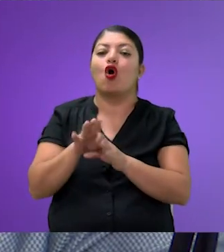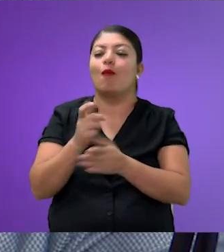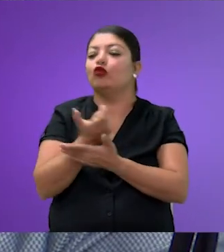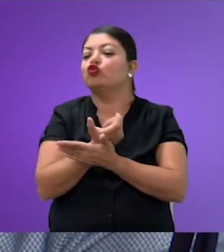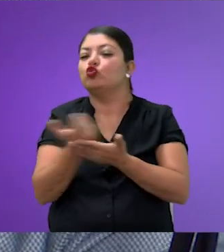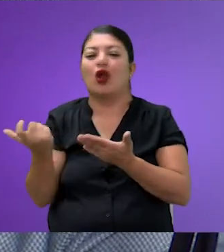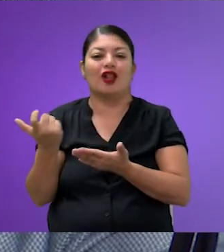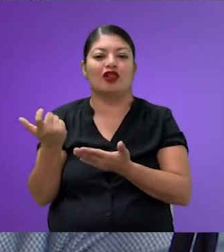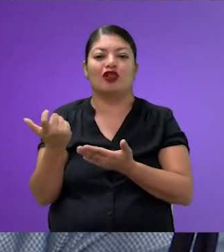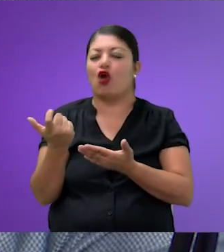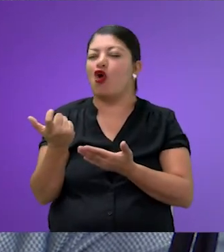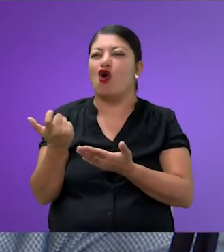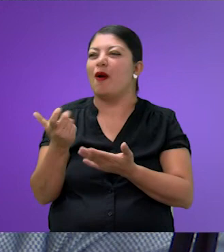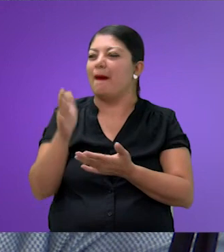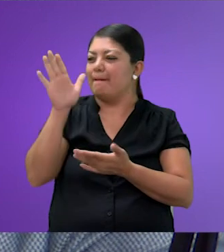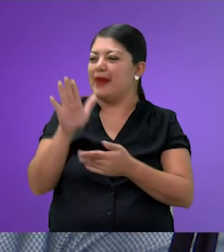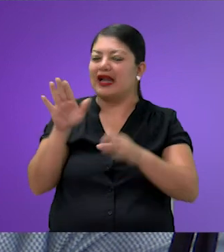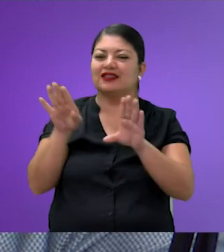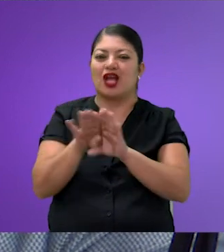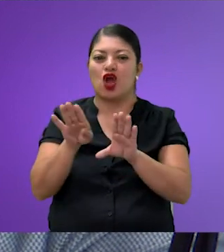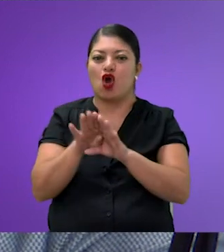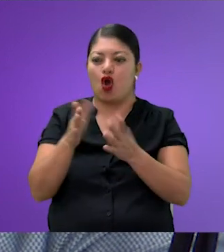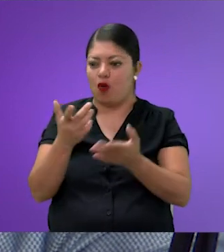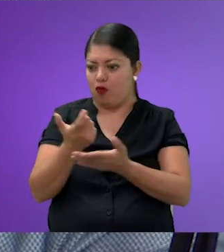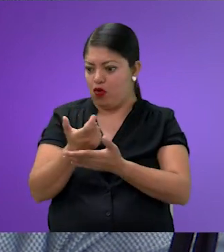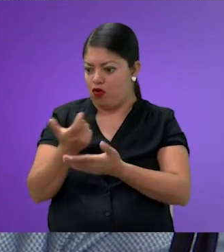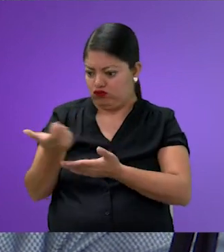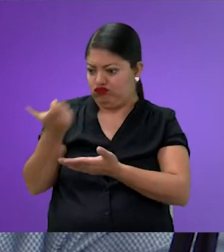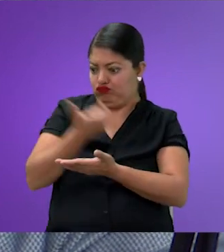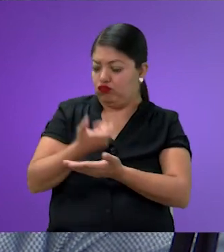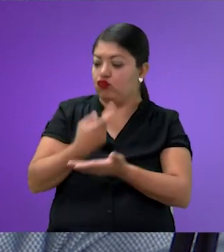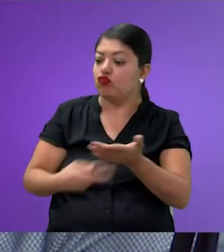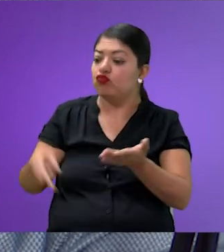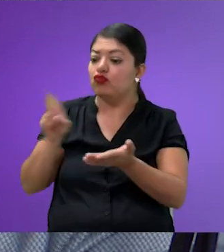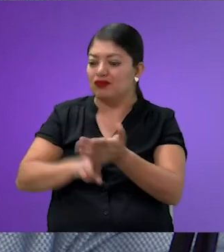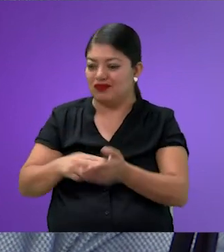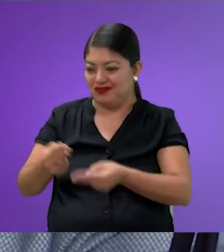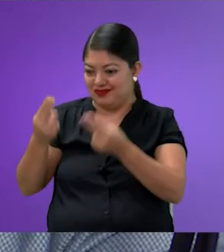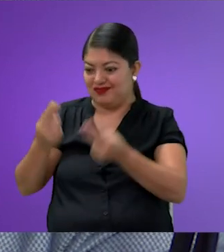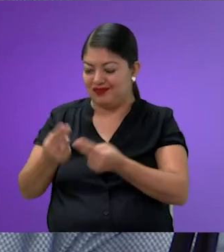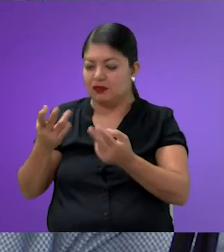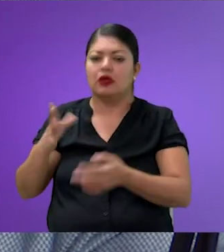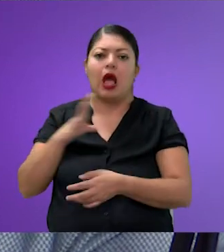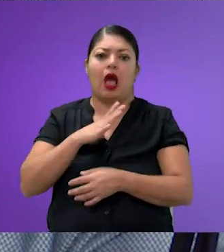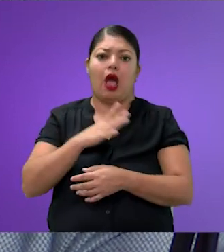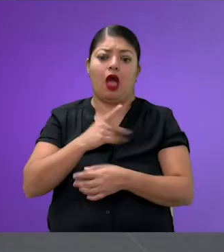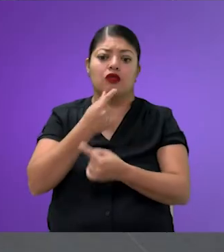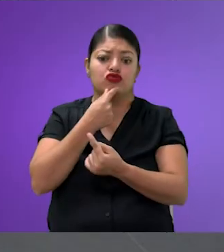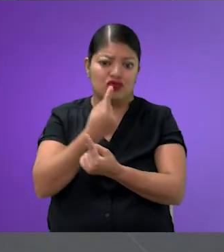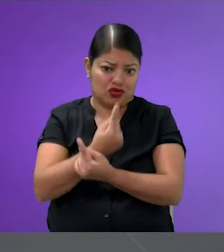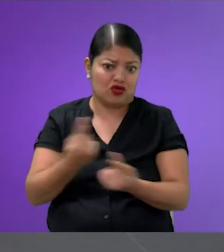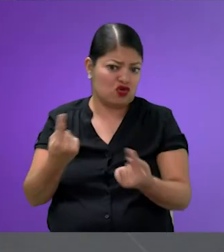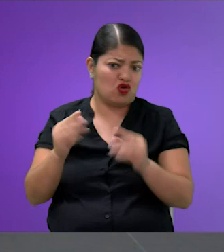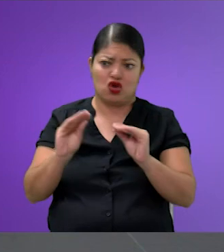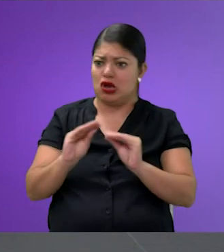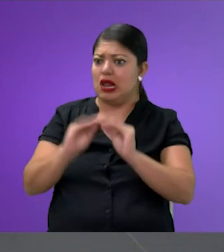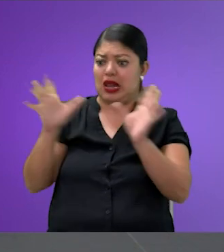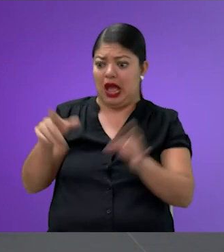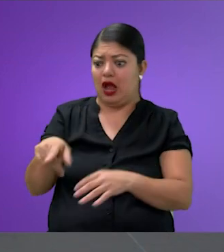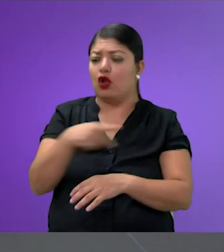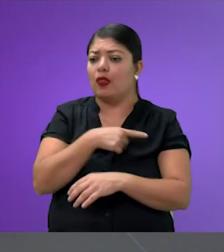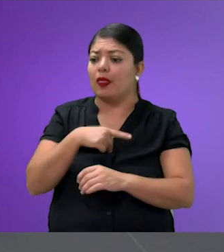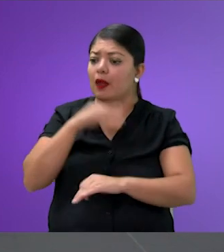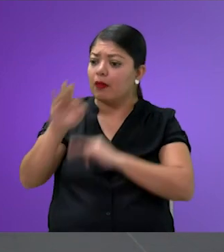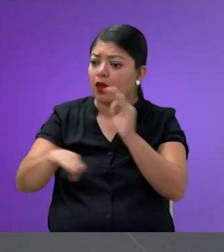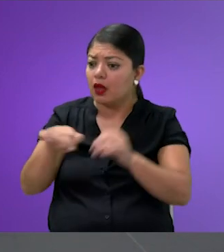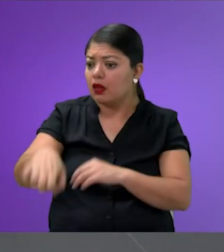sino a lo mejor otro tipo de acciones que te permitan hacer eso. ¿Cómo cuáles? acabas de mencionar. Hay niños que ahora tienen que cuidar a algún adulto, mientras